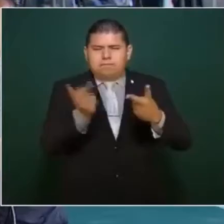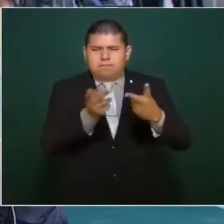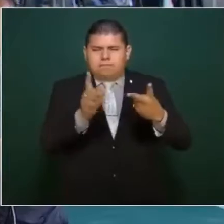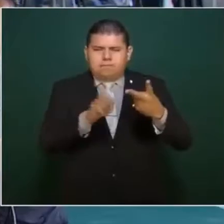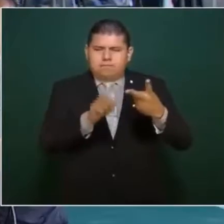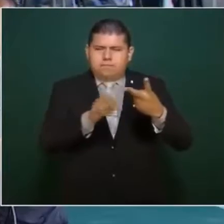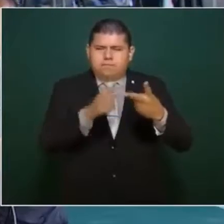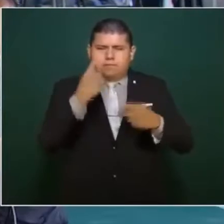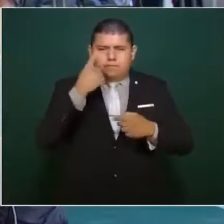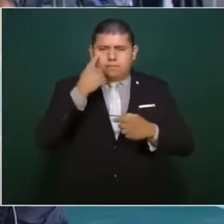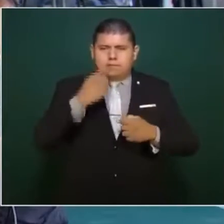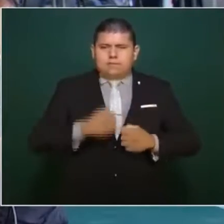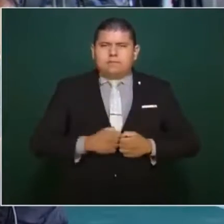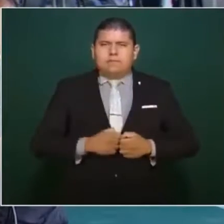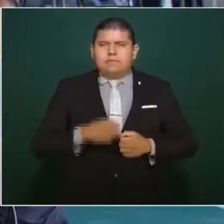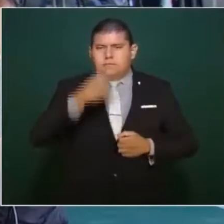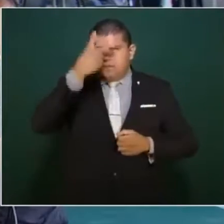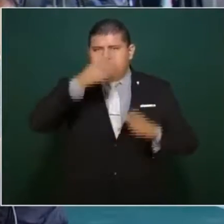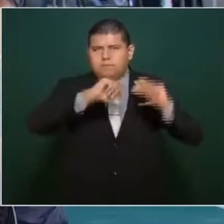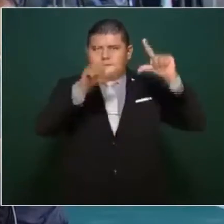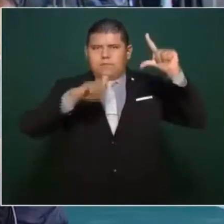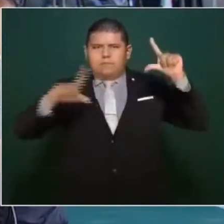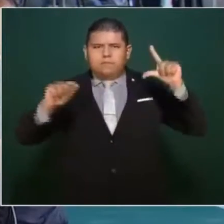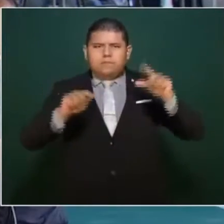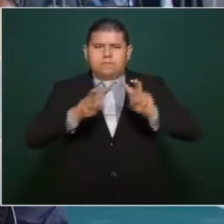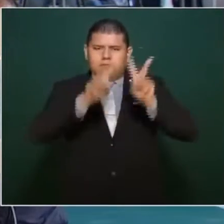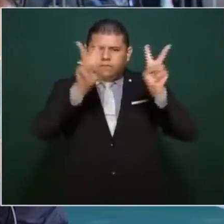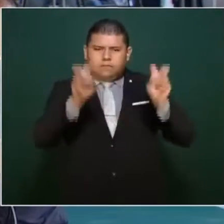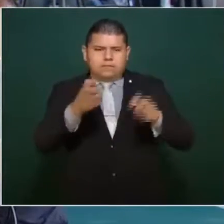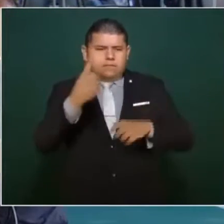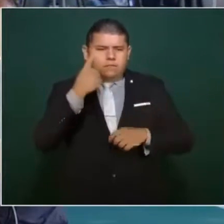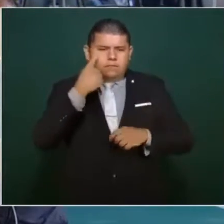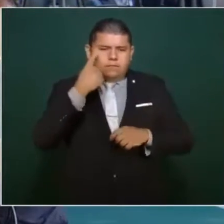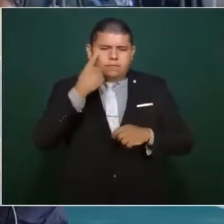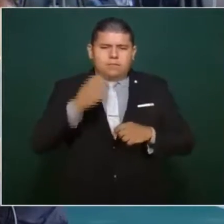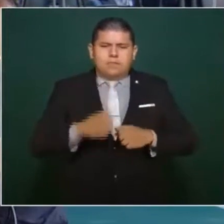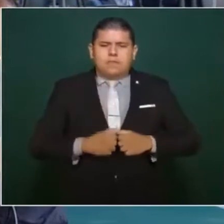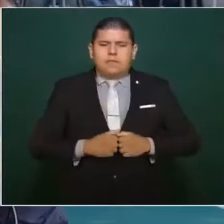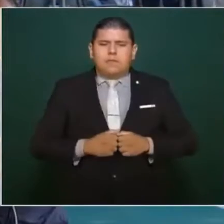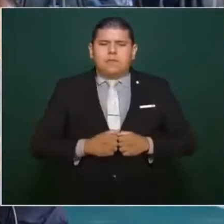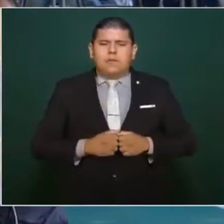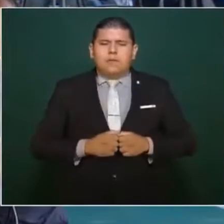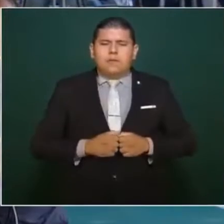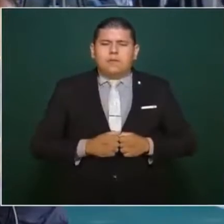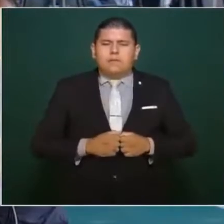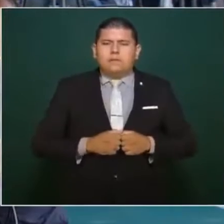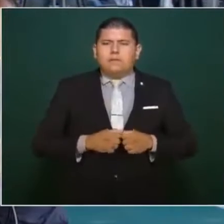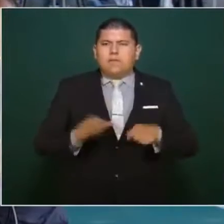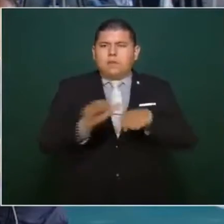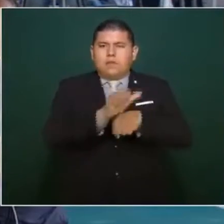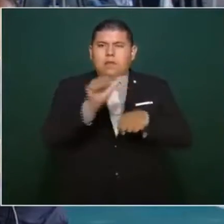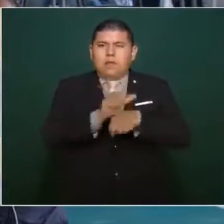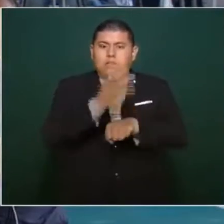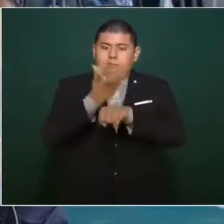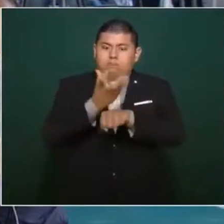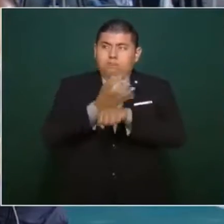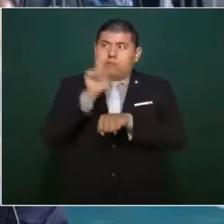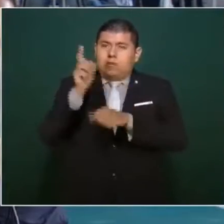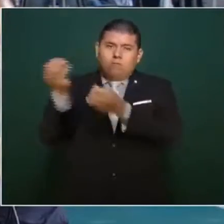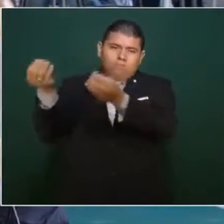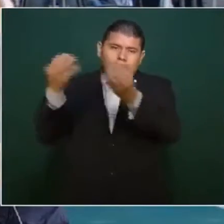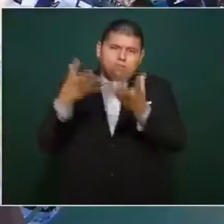En el contexto nacional, en general, ¿cómo va este asunto de la regularización de los autos chocolate?